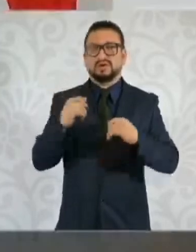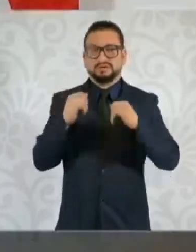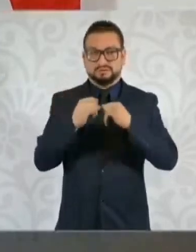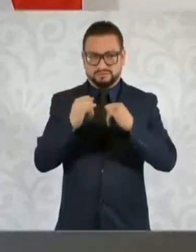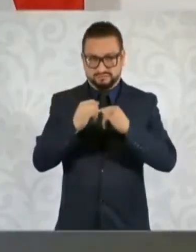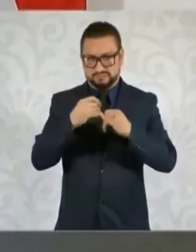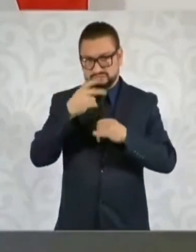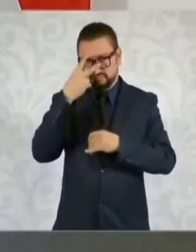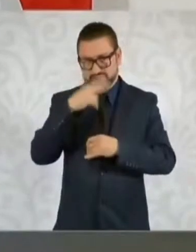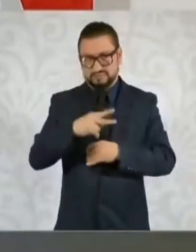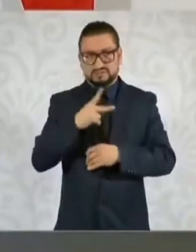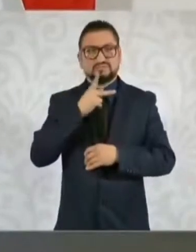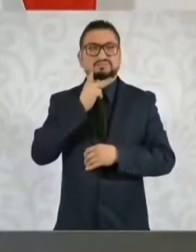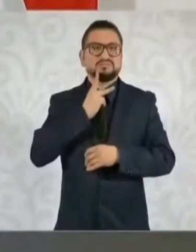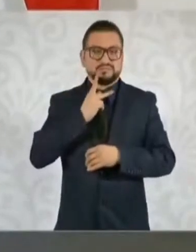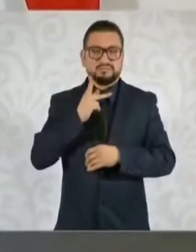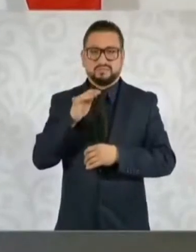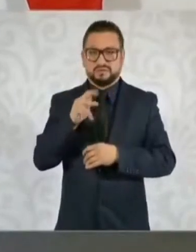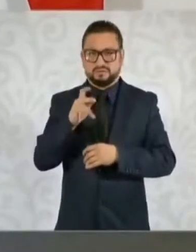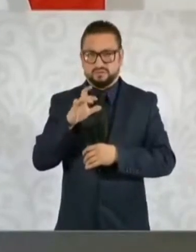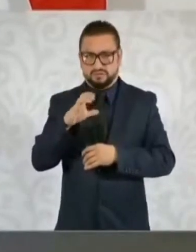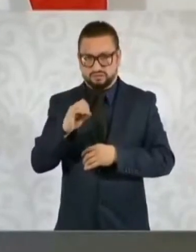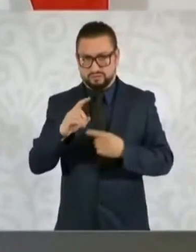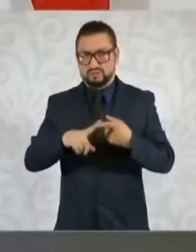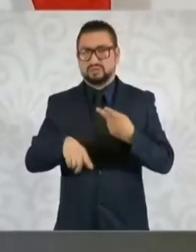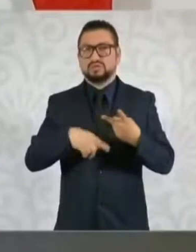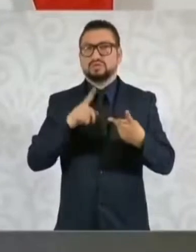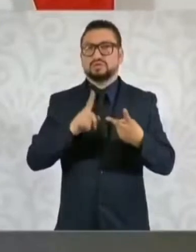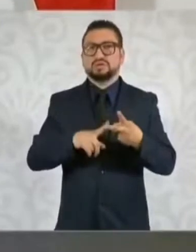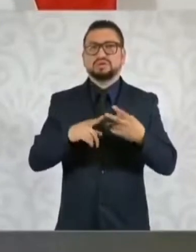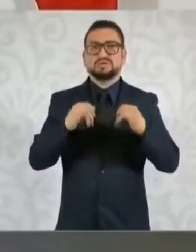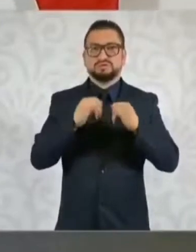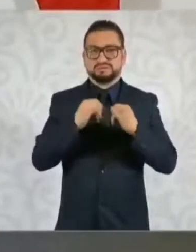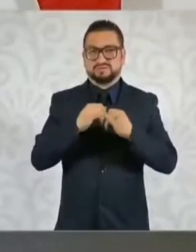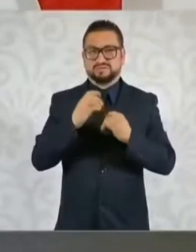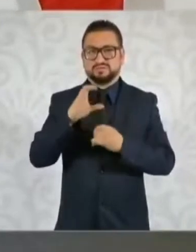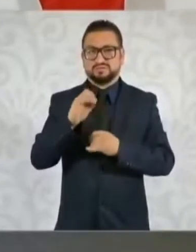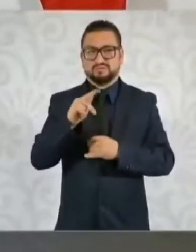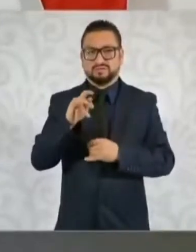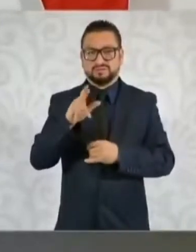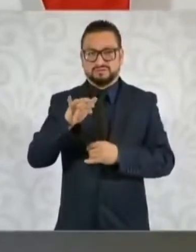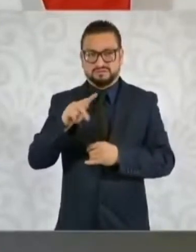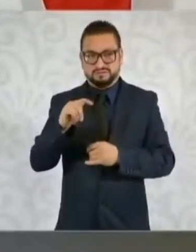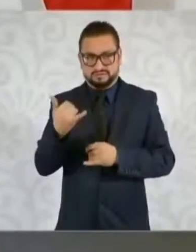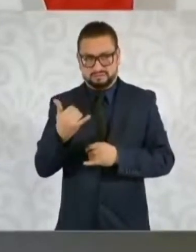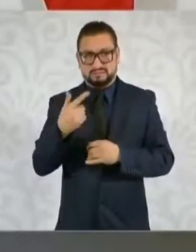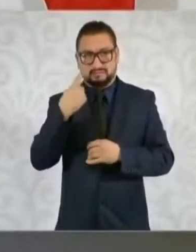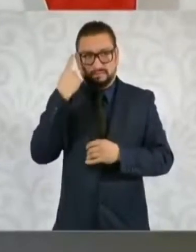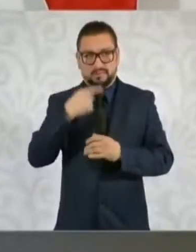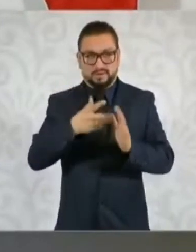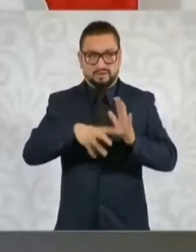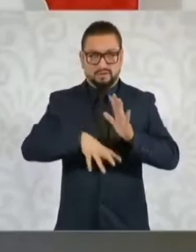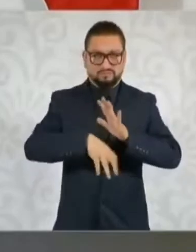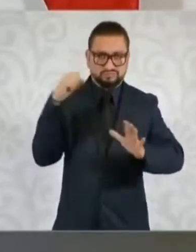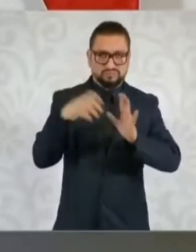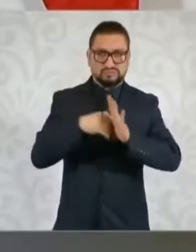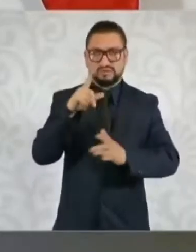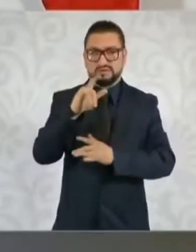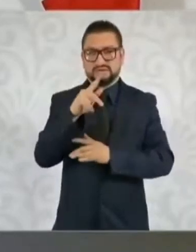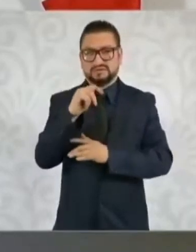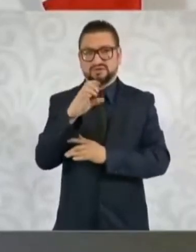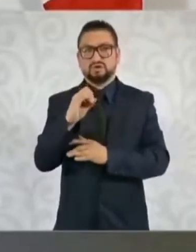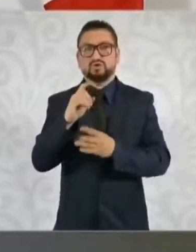Petróleo y de instituciones del CONACYT para poder extraer litio de arcilla.